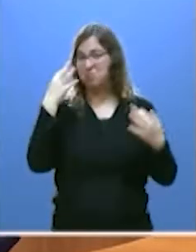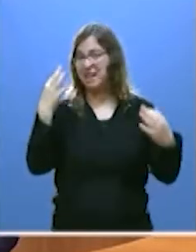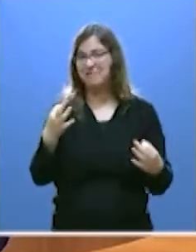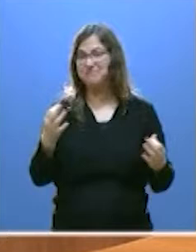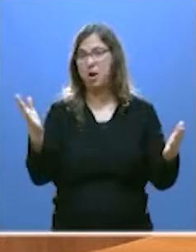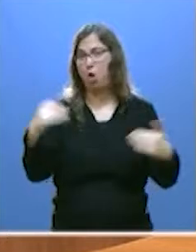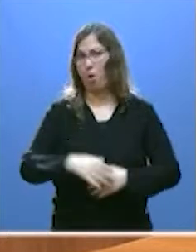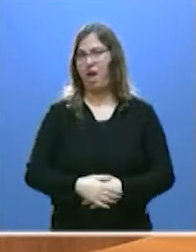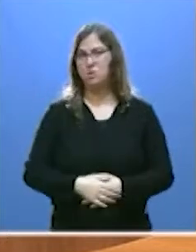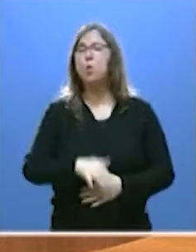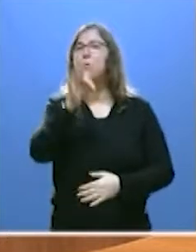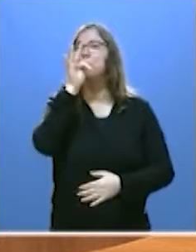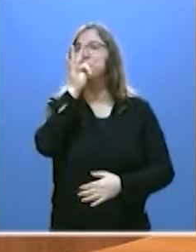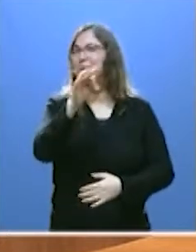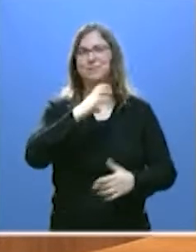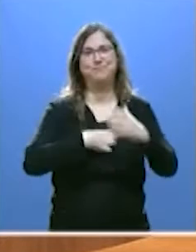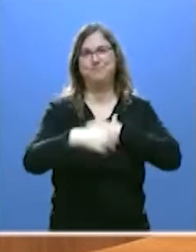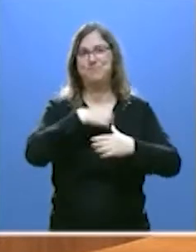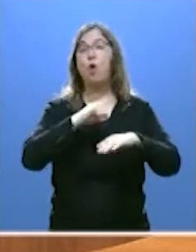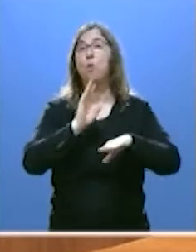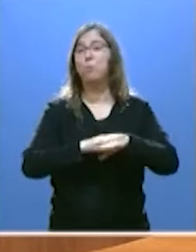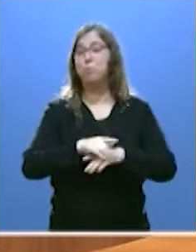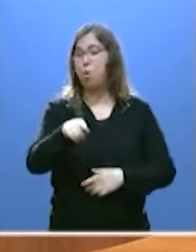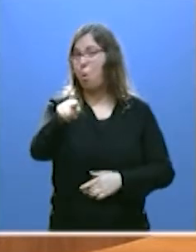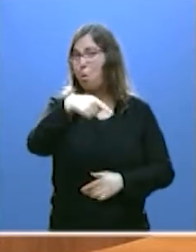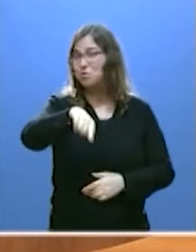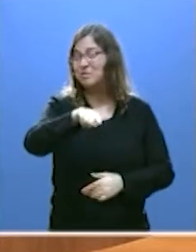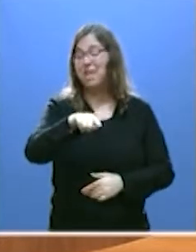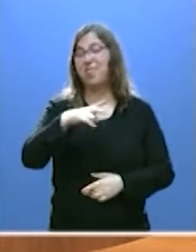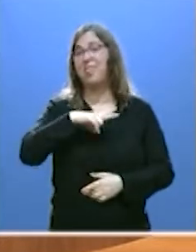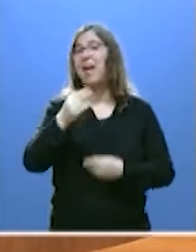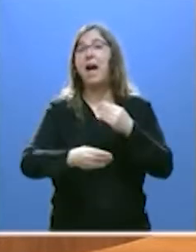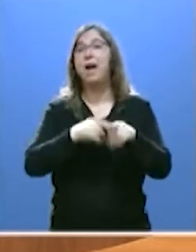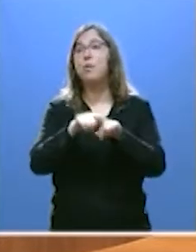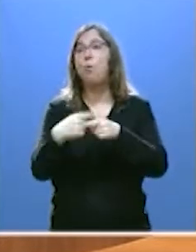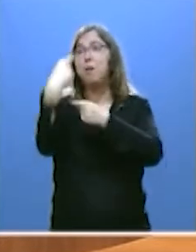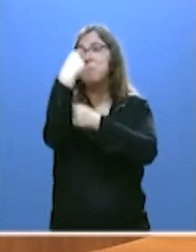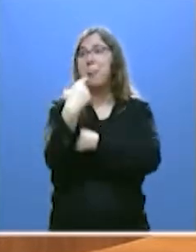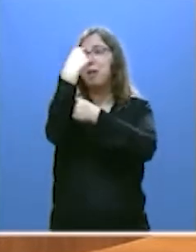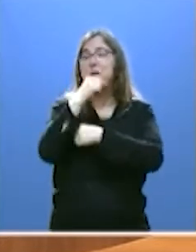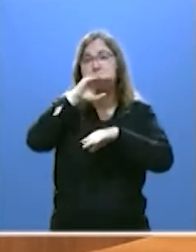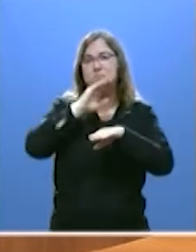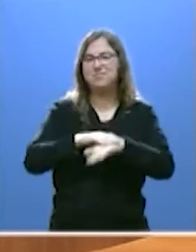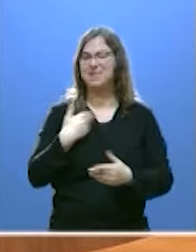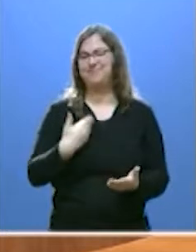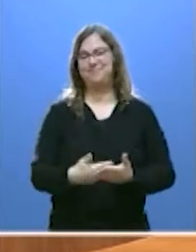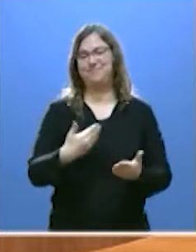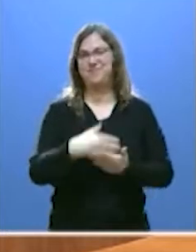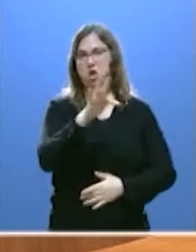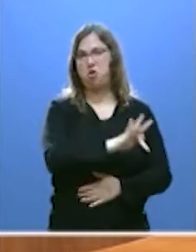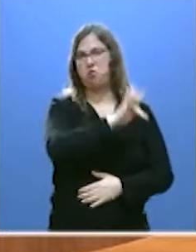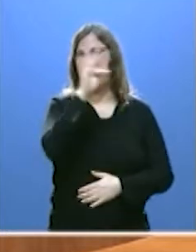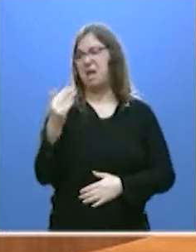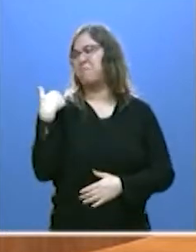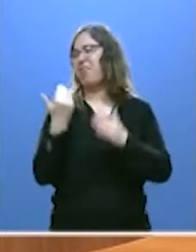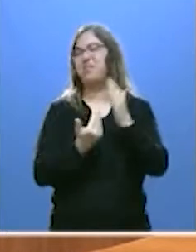No puede comprometerse a nada porque usted hará lo que le manden, como ha quedado demostrado aquí esta mañana y a lo largo de los